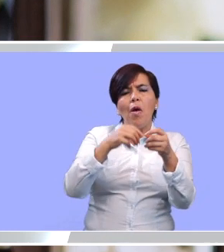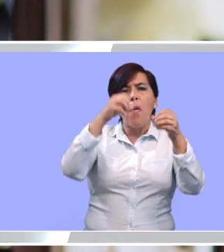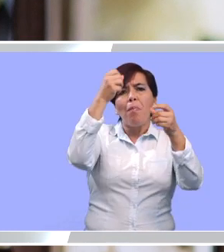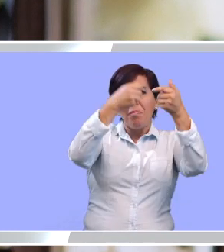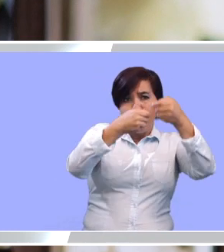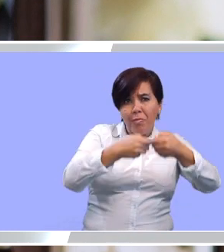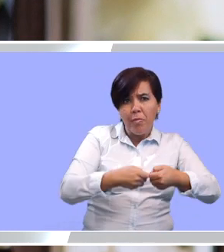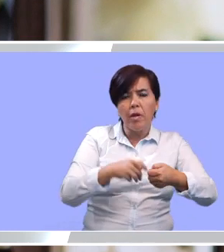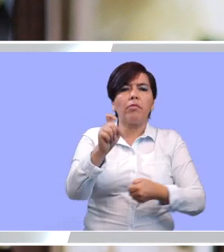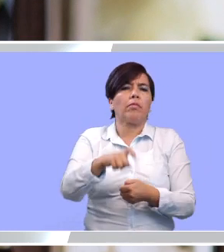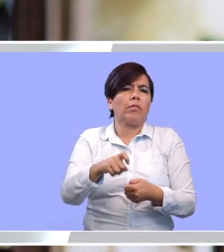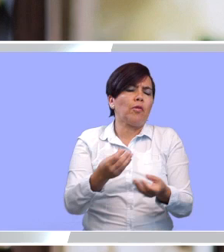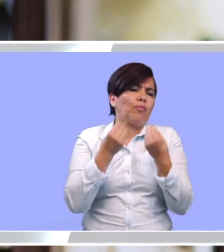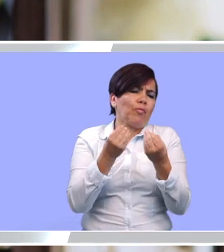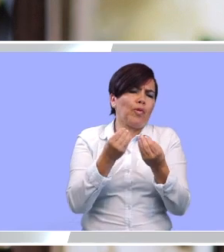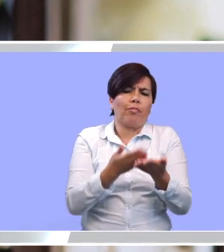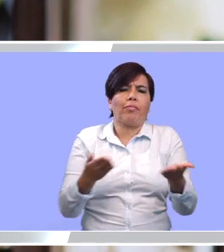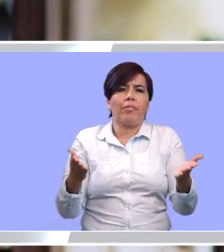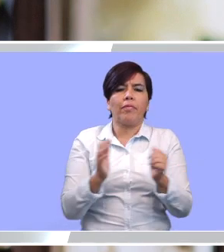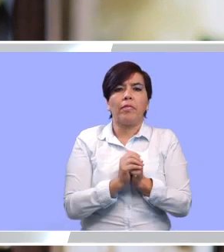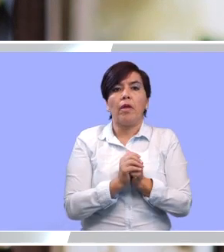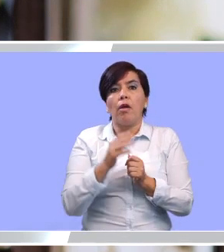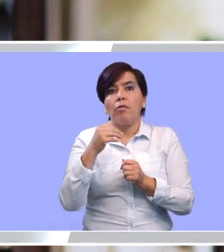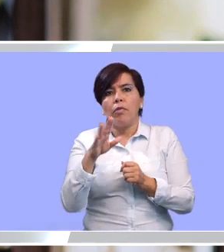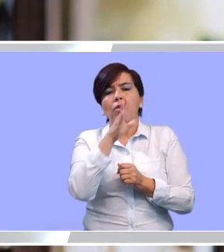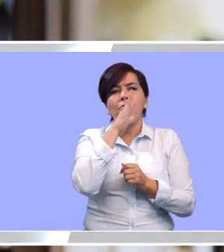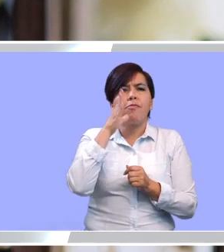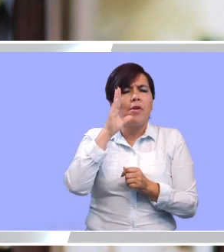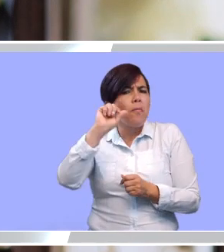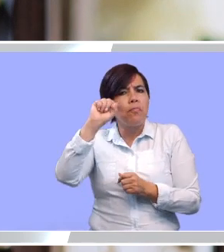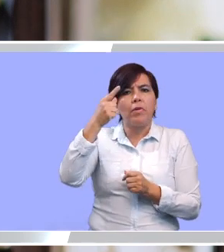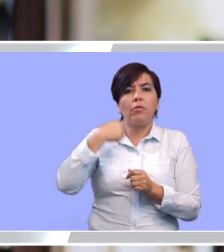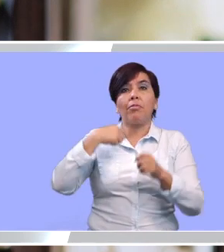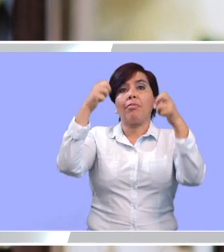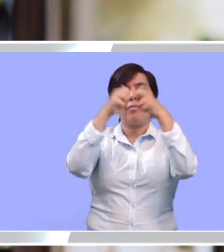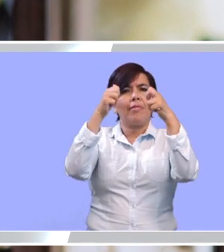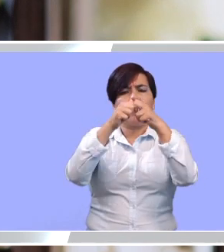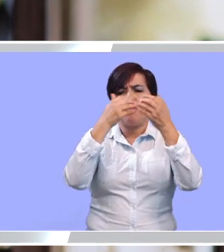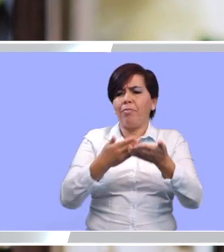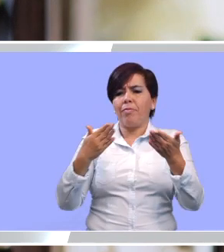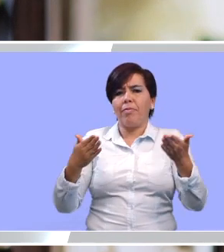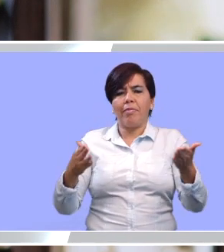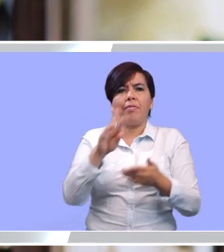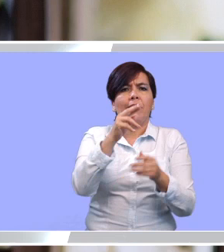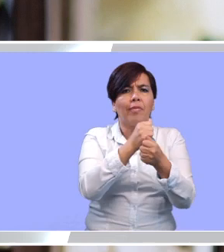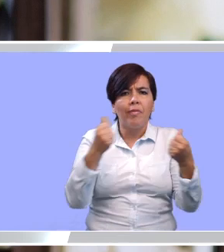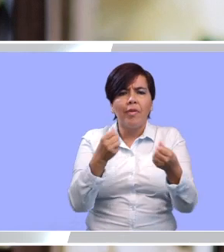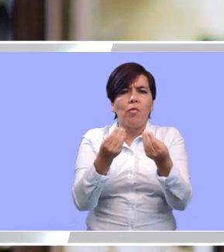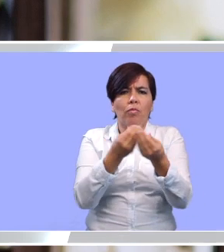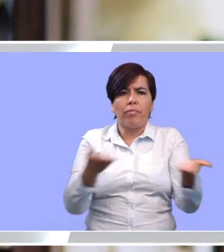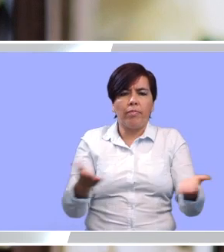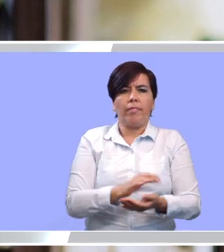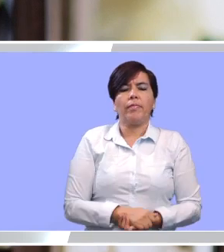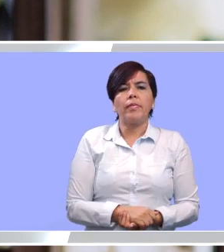para la peladita, el café y el cuento. uno la necesita para muchas cosas y por sí en la finca lo primordial es la energía para muchas cosas,